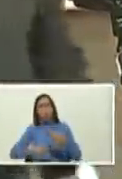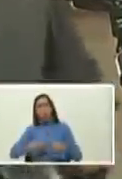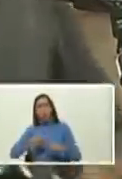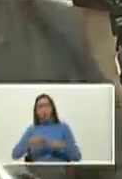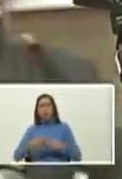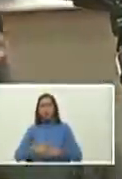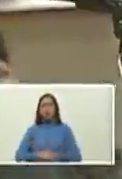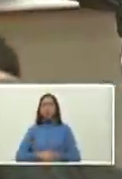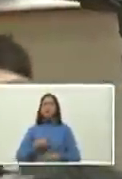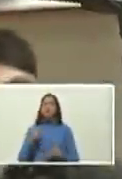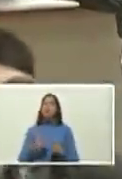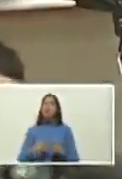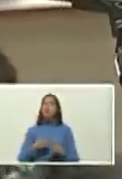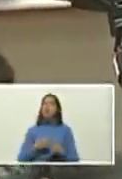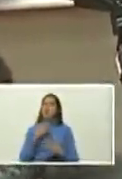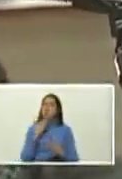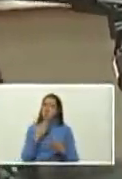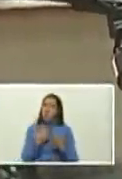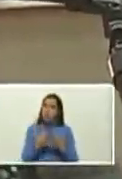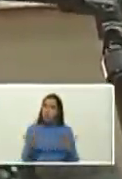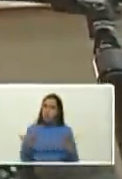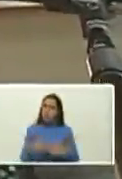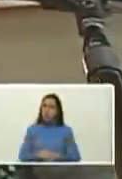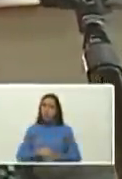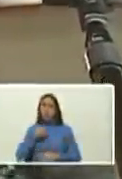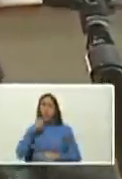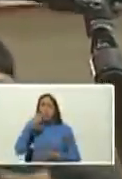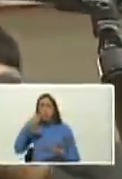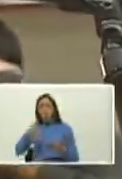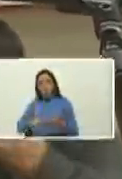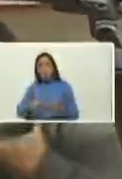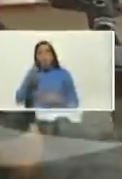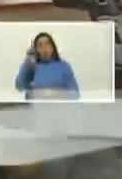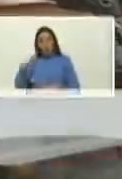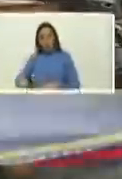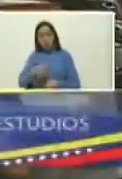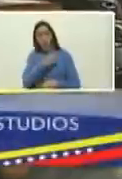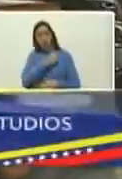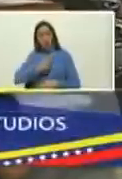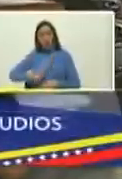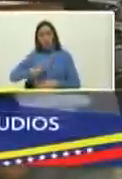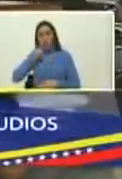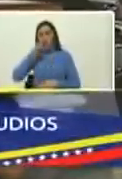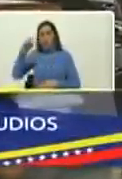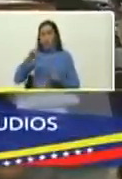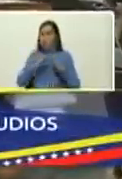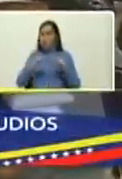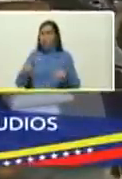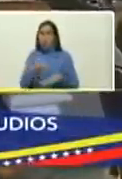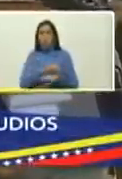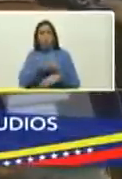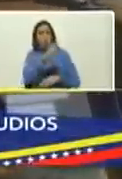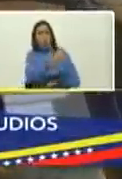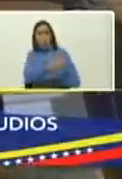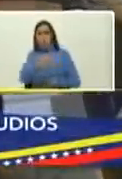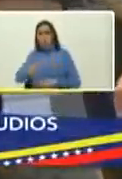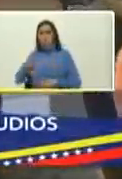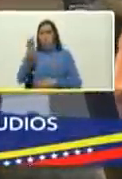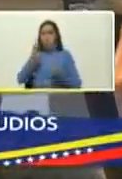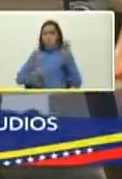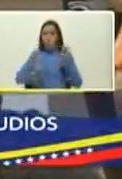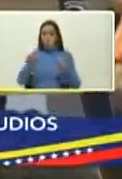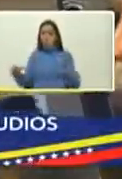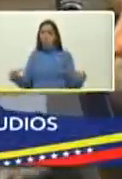así que le agradezco en nombre suyo en nombre de todos sus ministros al jurado